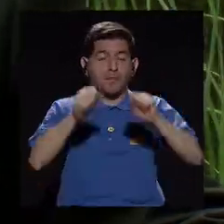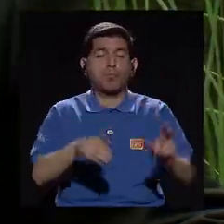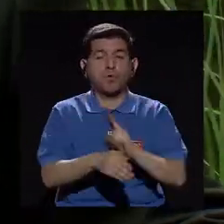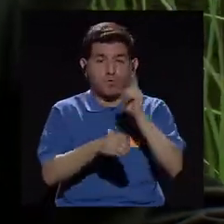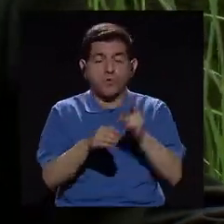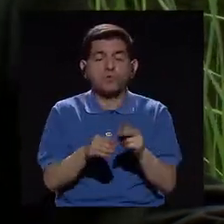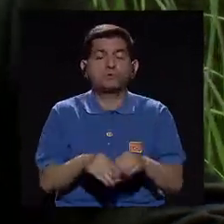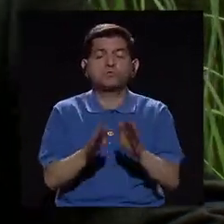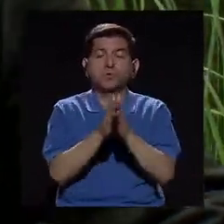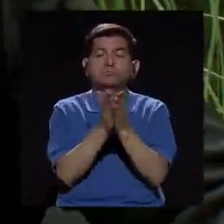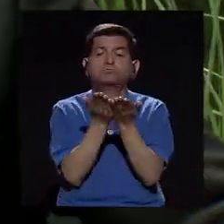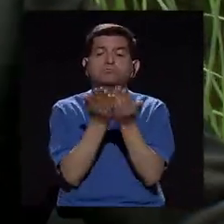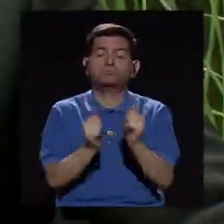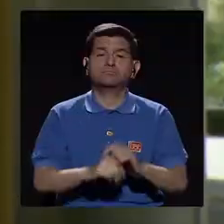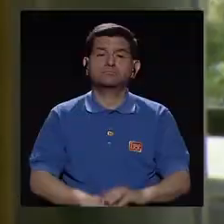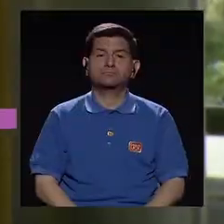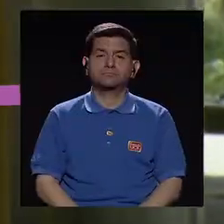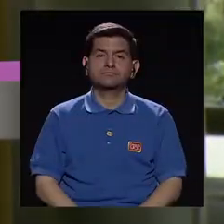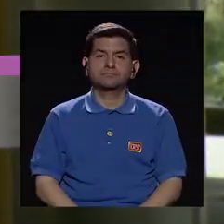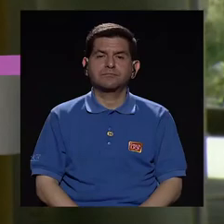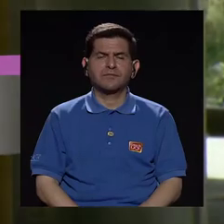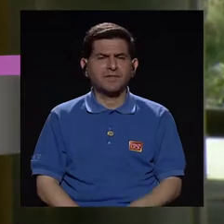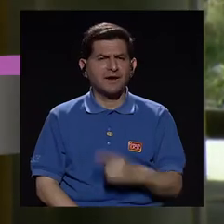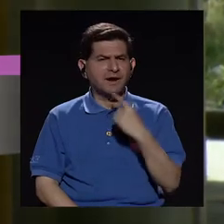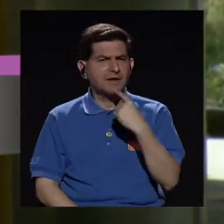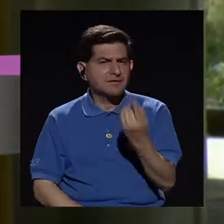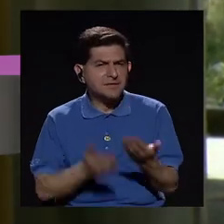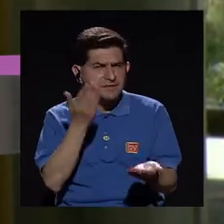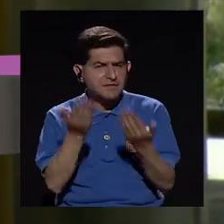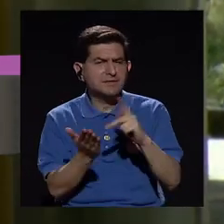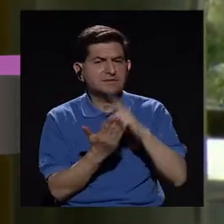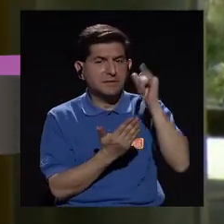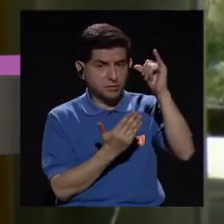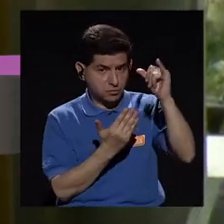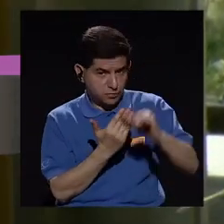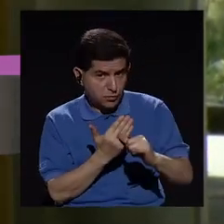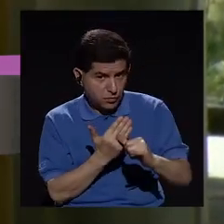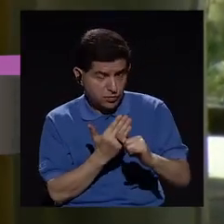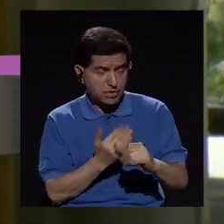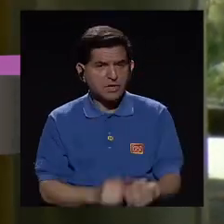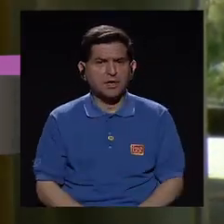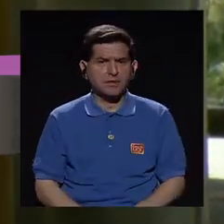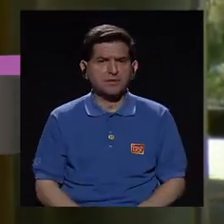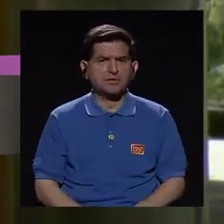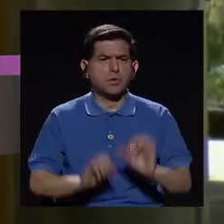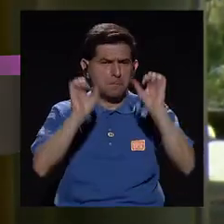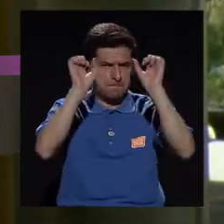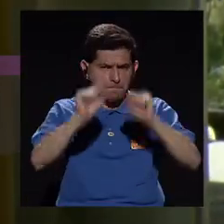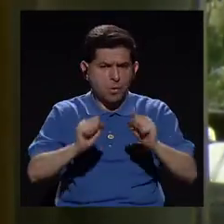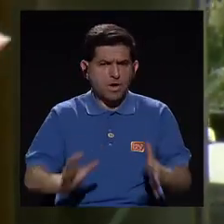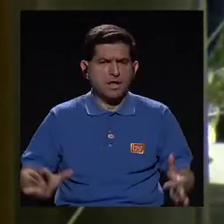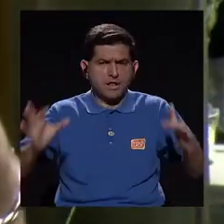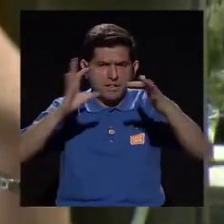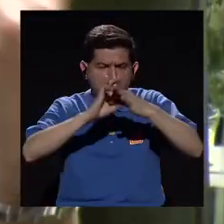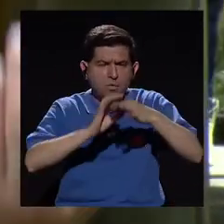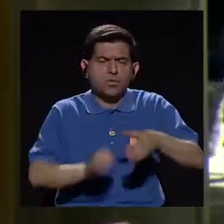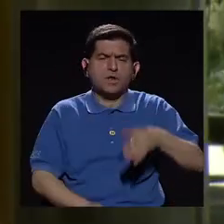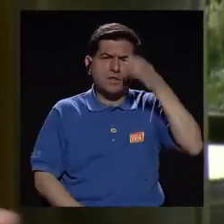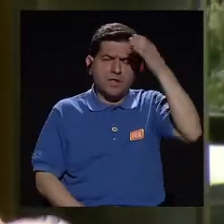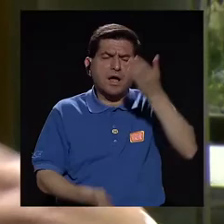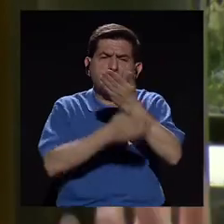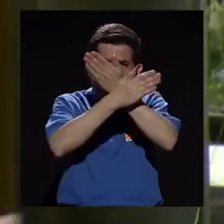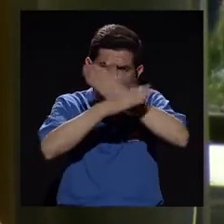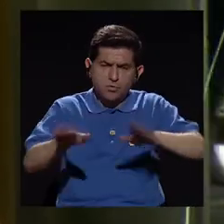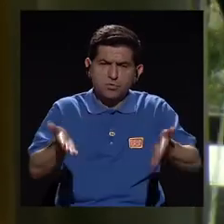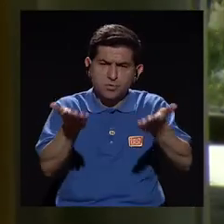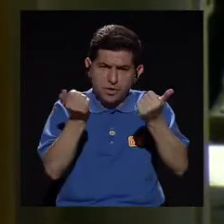darle uso a los libros. Y podríamos decir, don Carlos, que este proyecto puede ir definitivamente de la mano con esta cultura